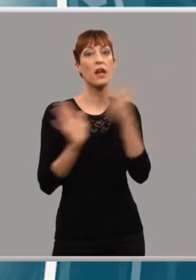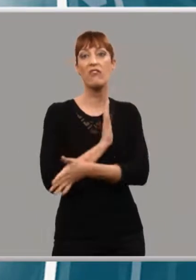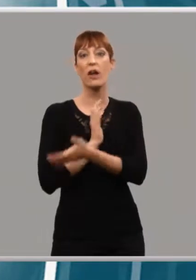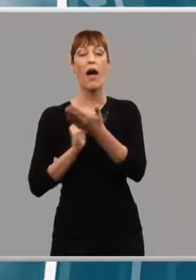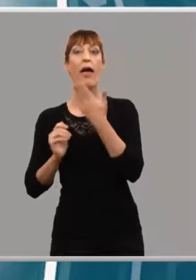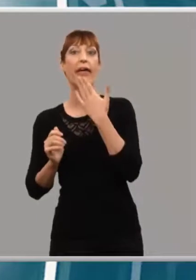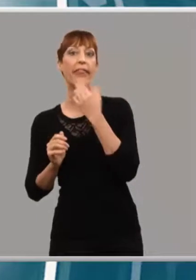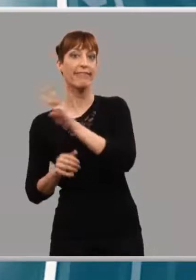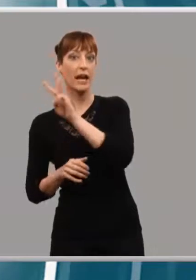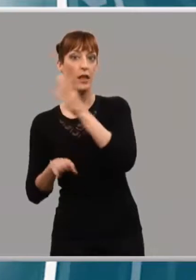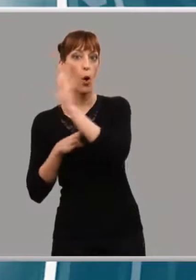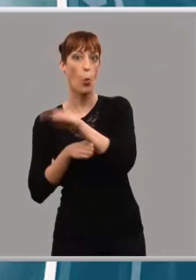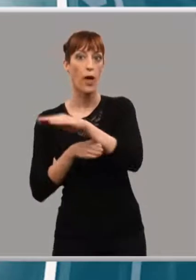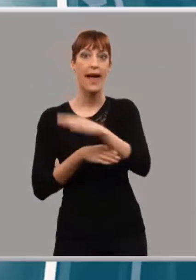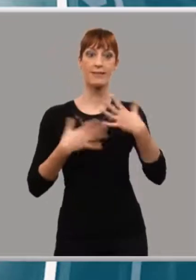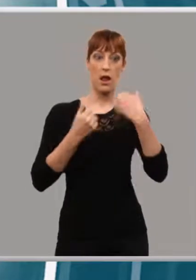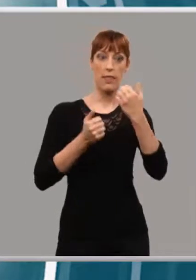como la vivida este fin de semana.